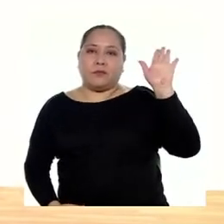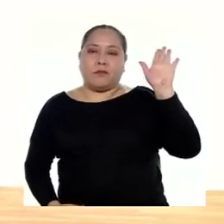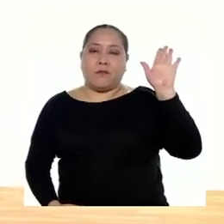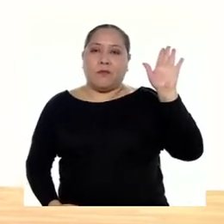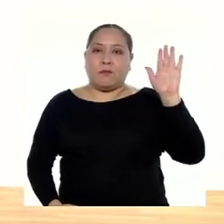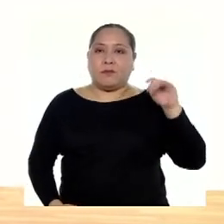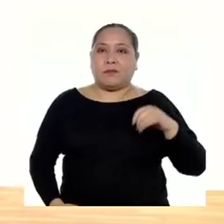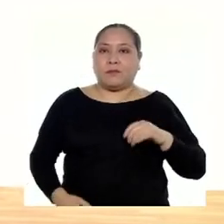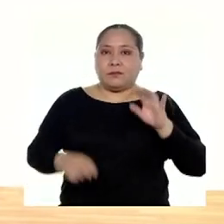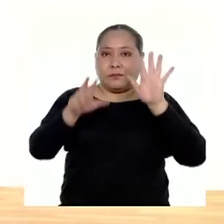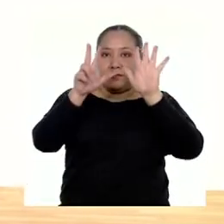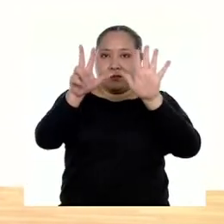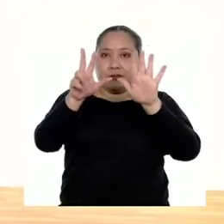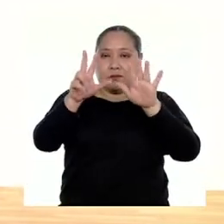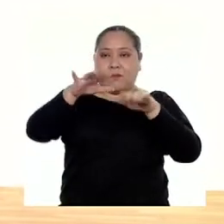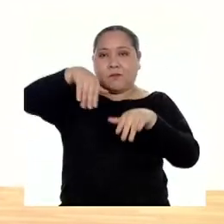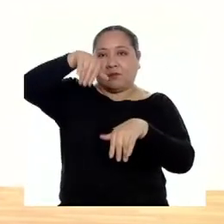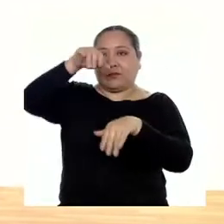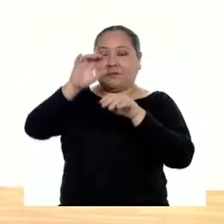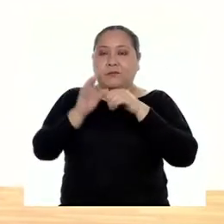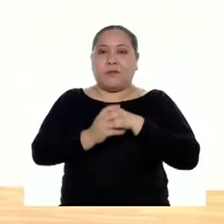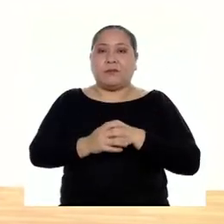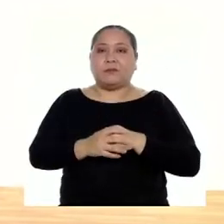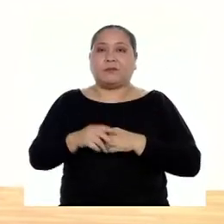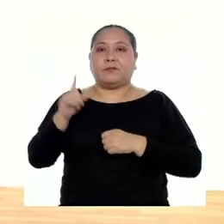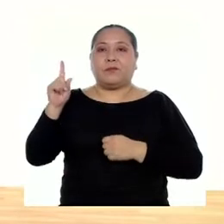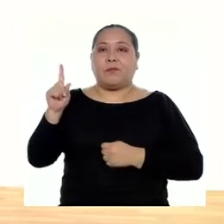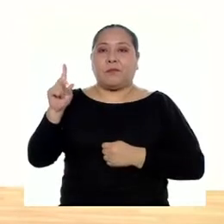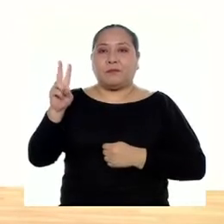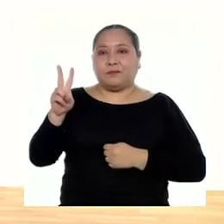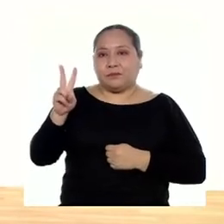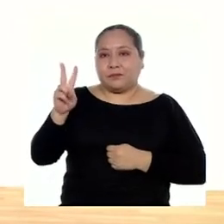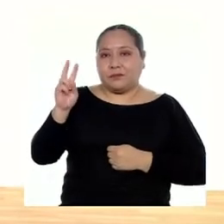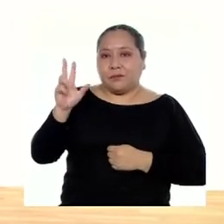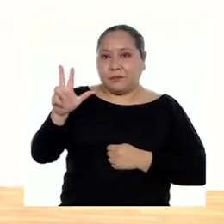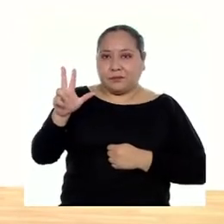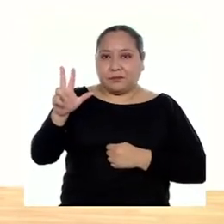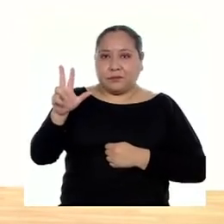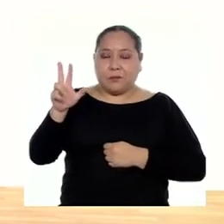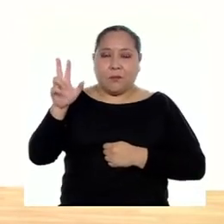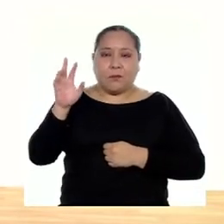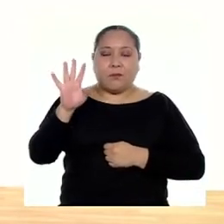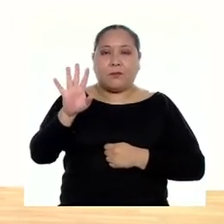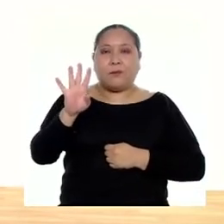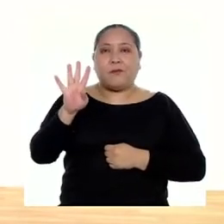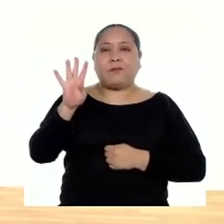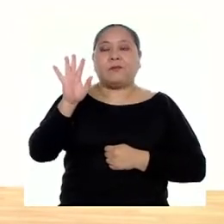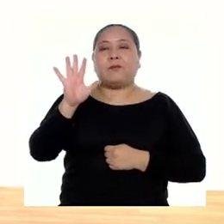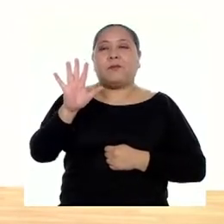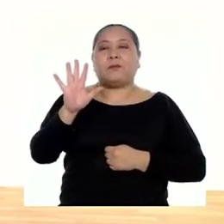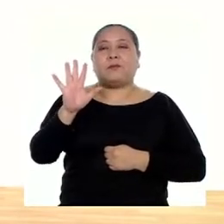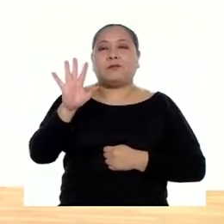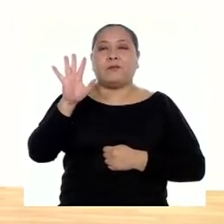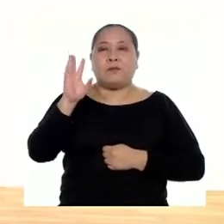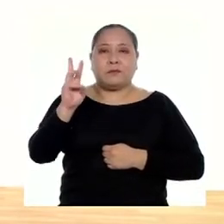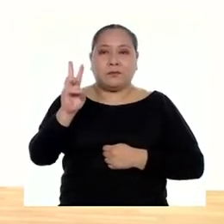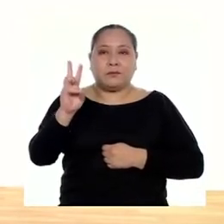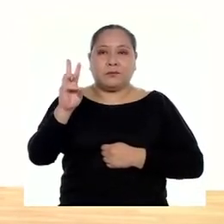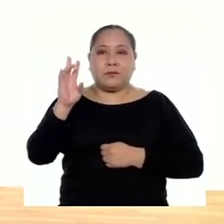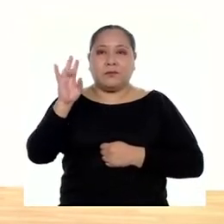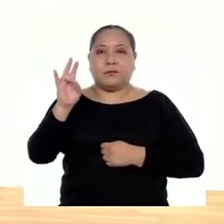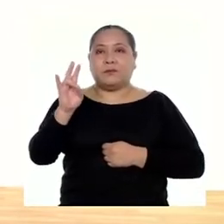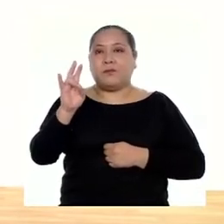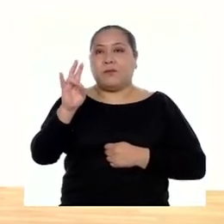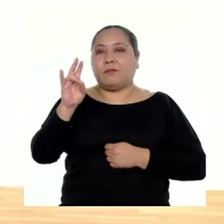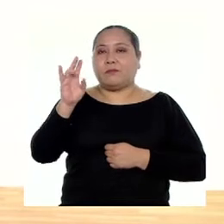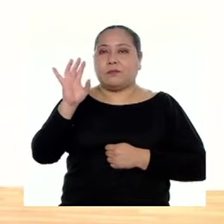dedo. Ocho movimientos. Lo hacemos juntos. Uno, dos, tres, cuatro, cinco, seis,